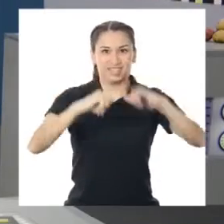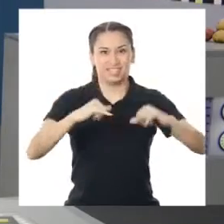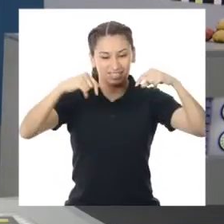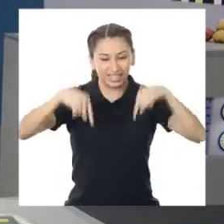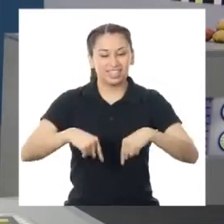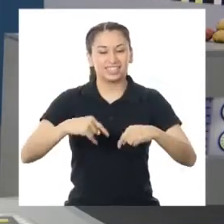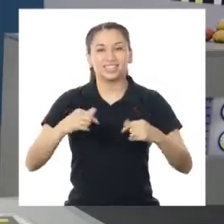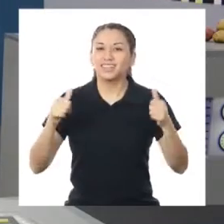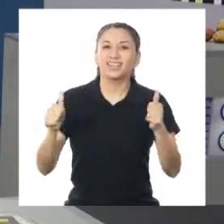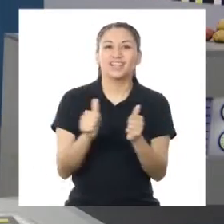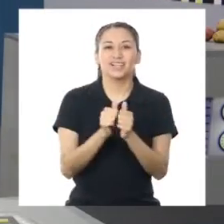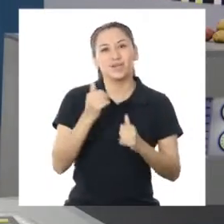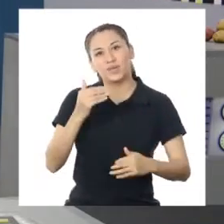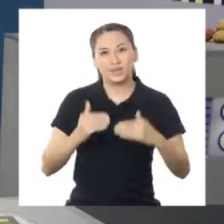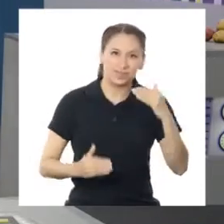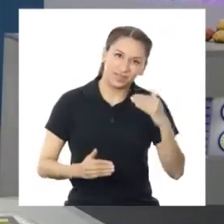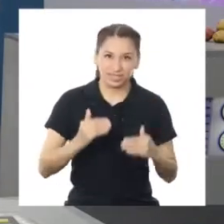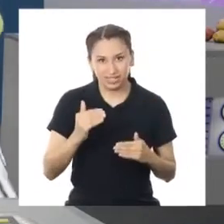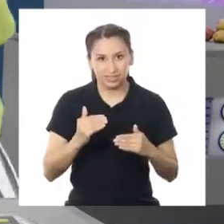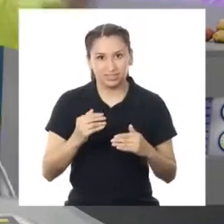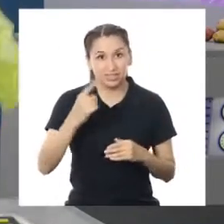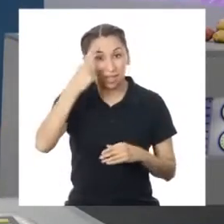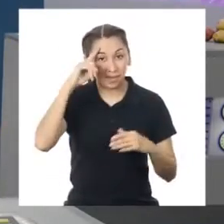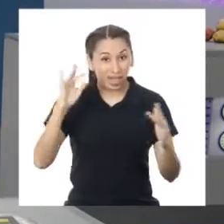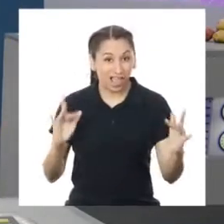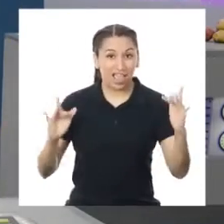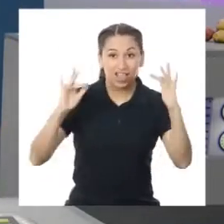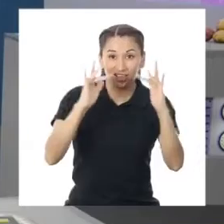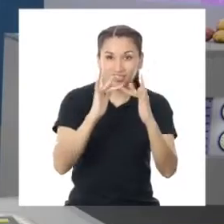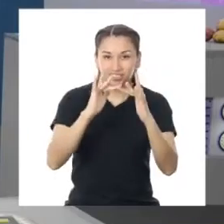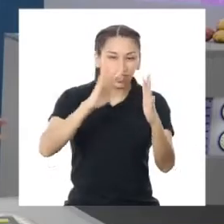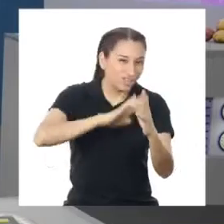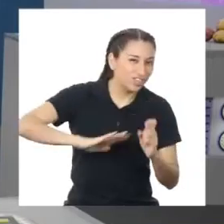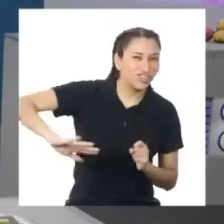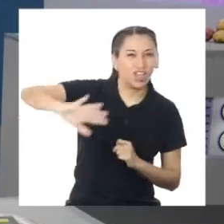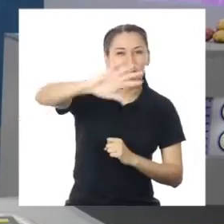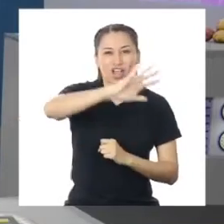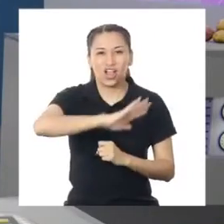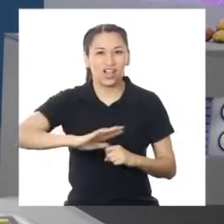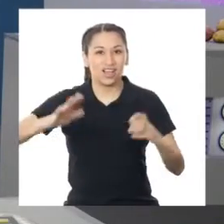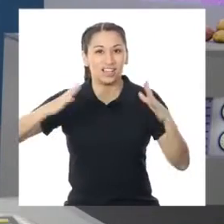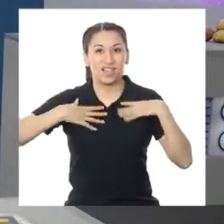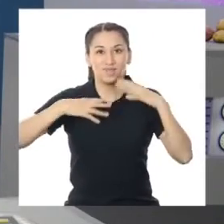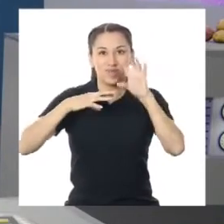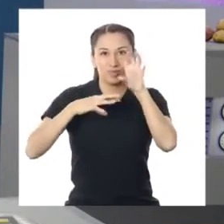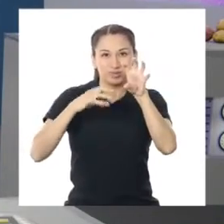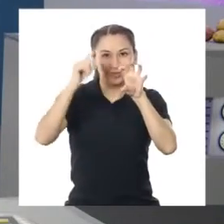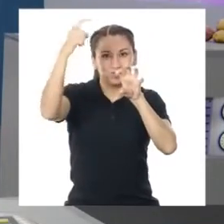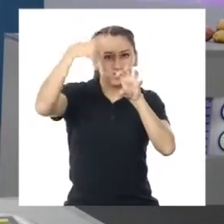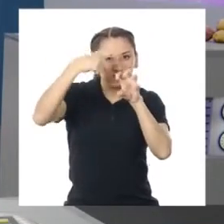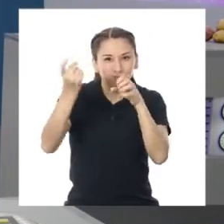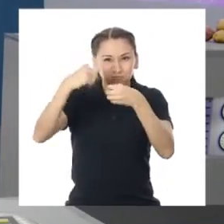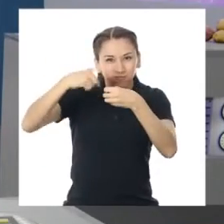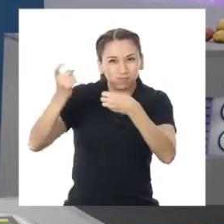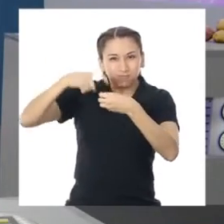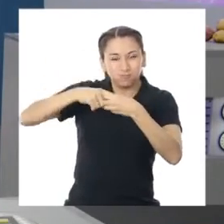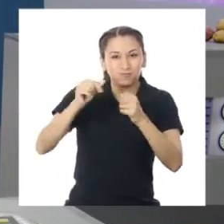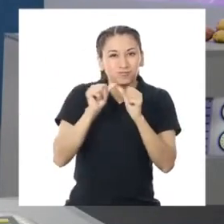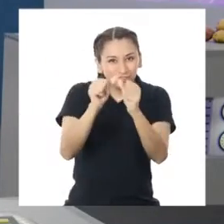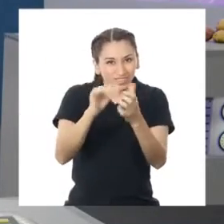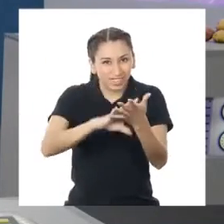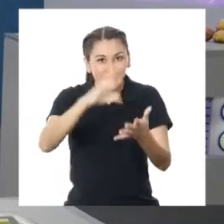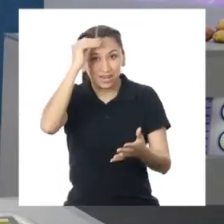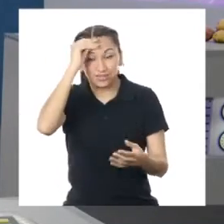estaré aquí con Macabot para conectarlas a todas y todos a mi red para seguir